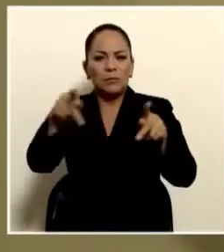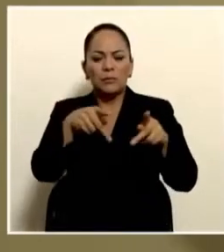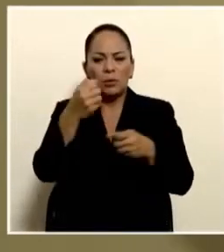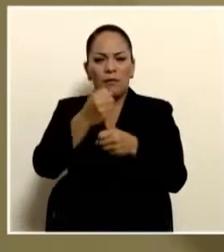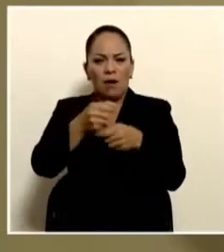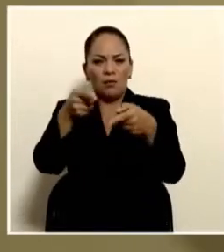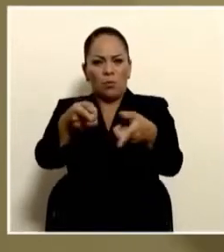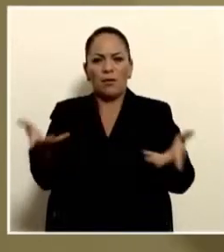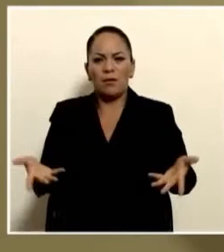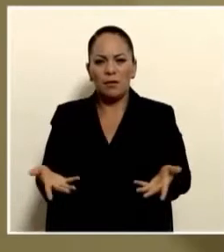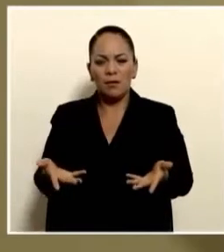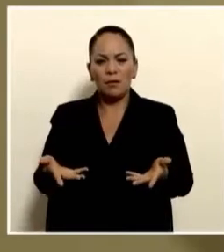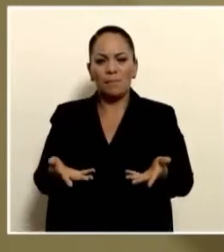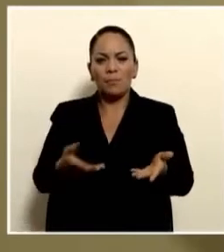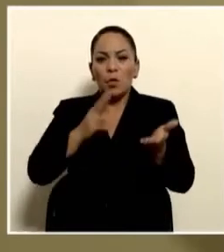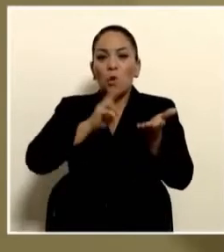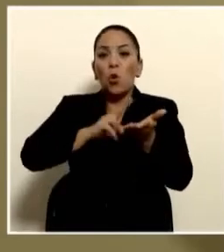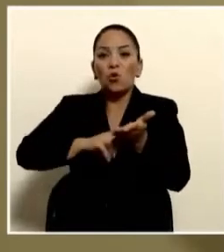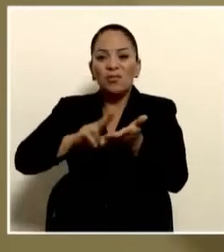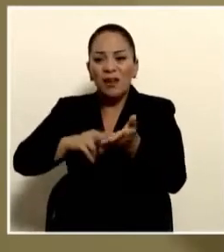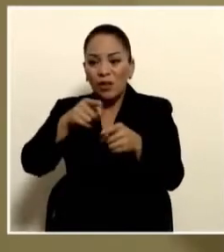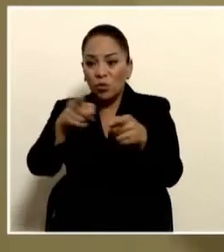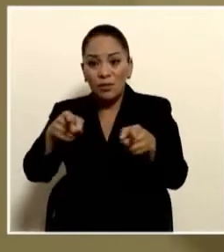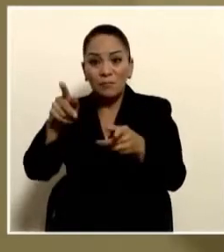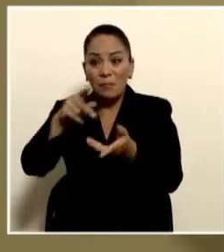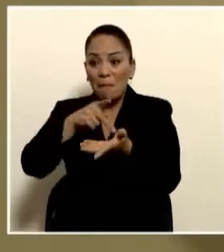Los contratos están en dólares.